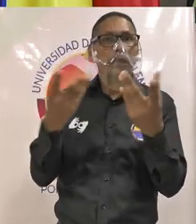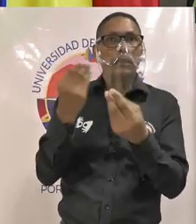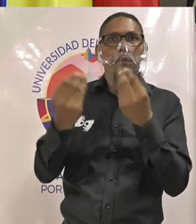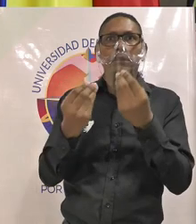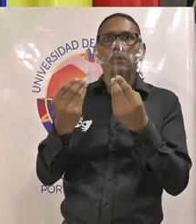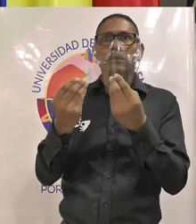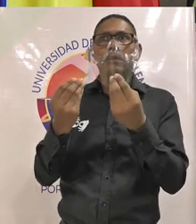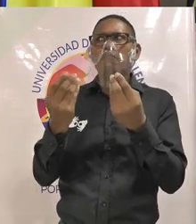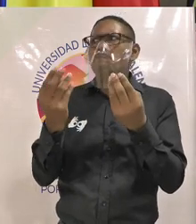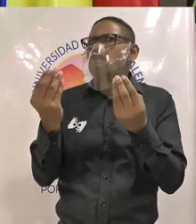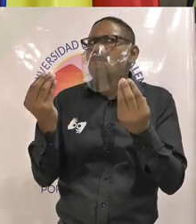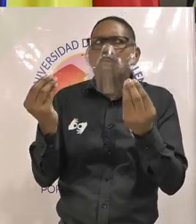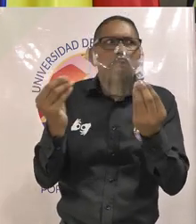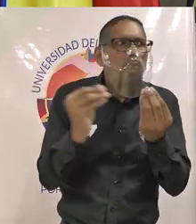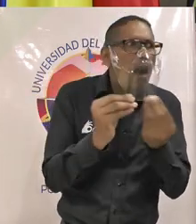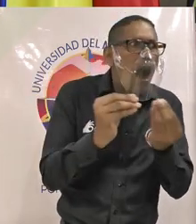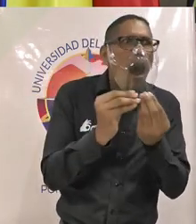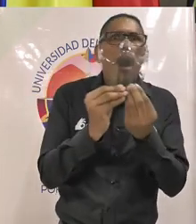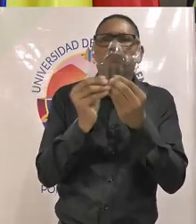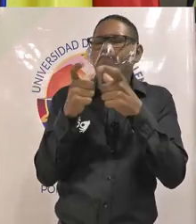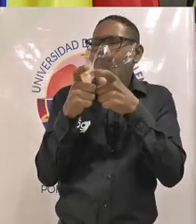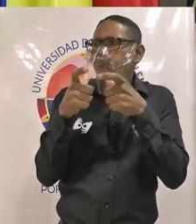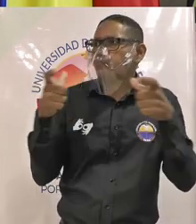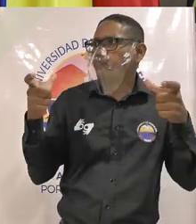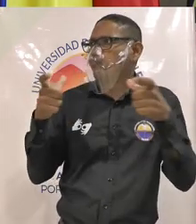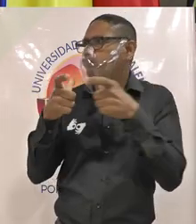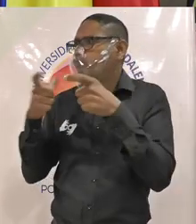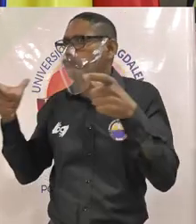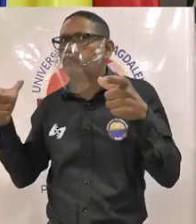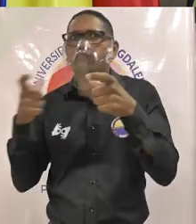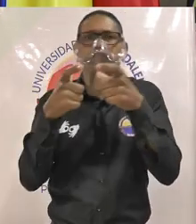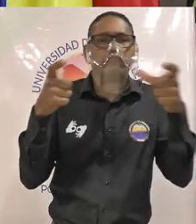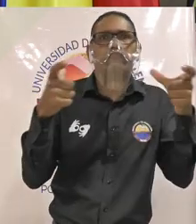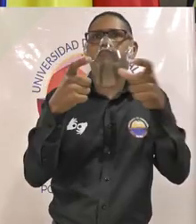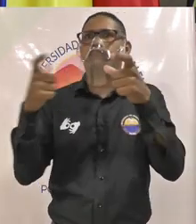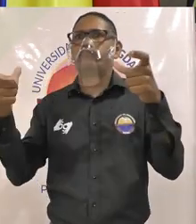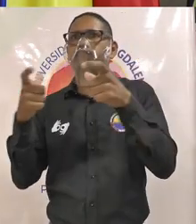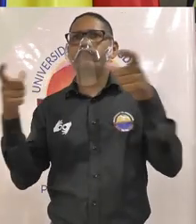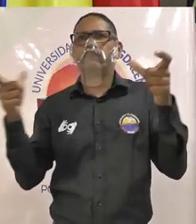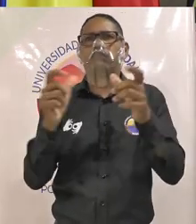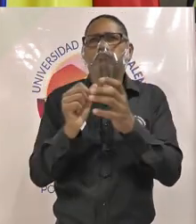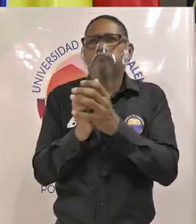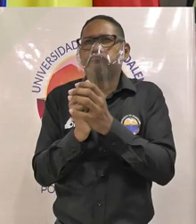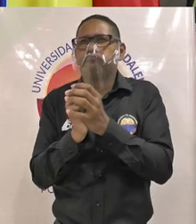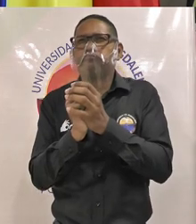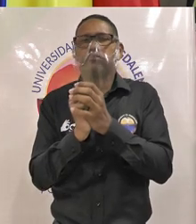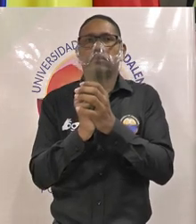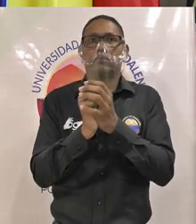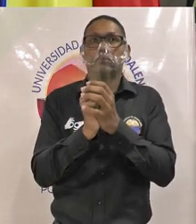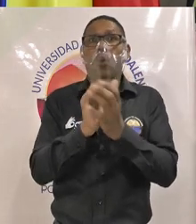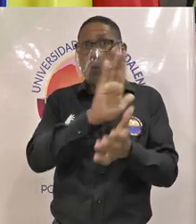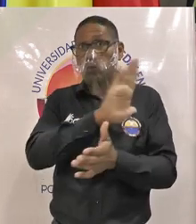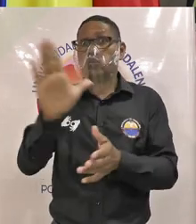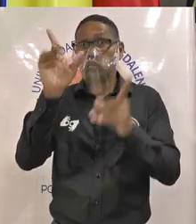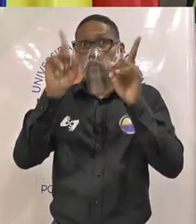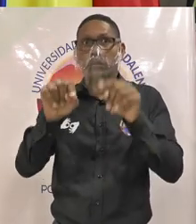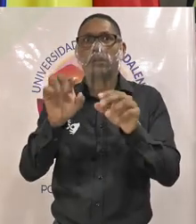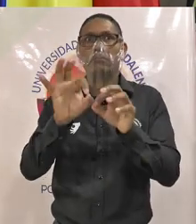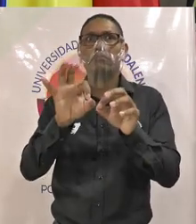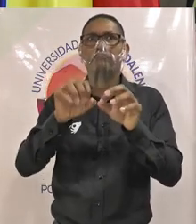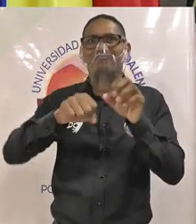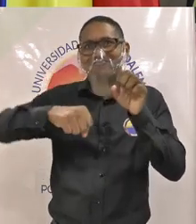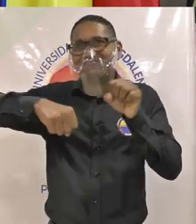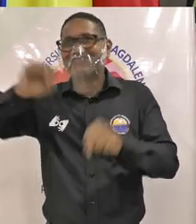más masivos en el mejor sentido de la palabra desde el punto de vista de redes así que ustedes también ganan la